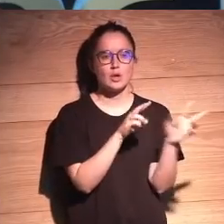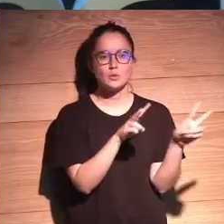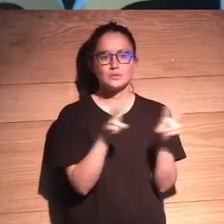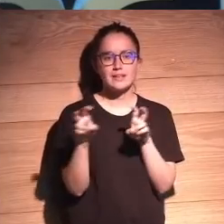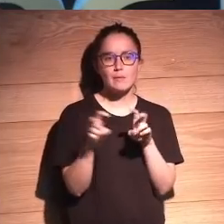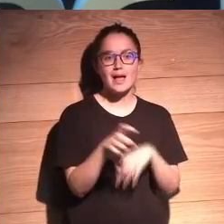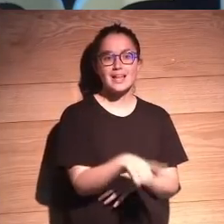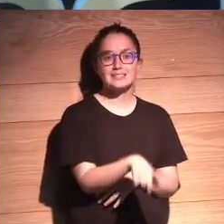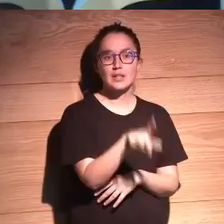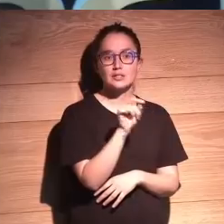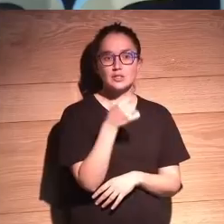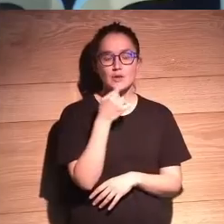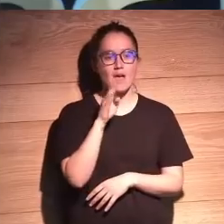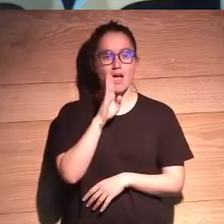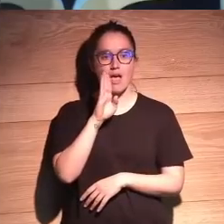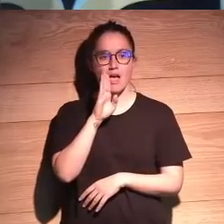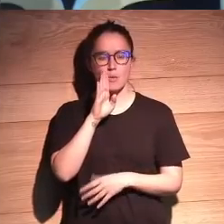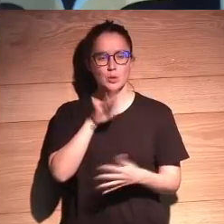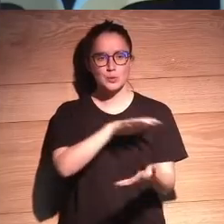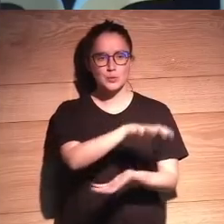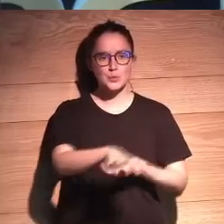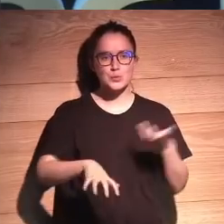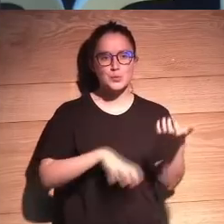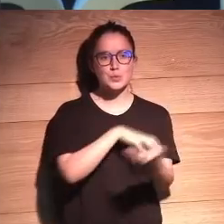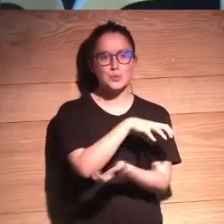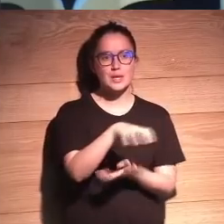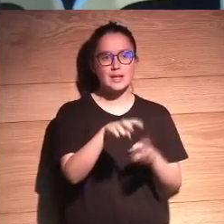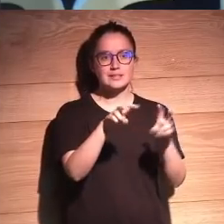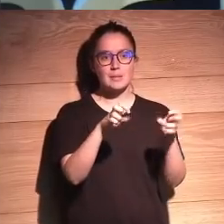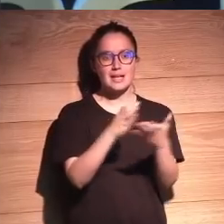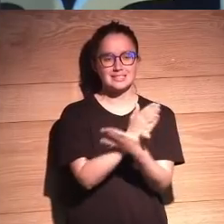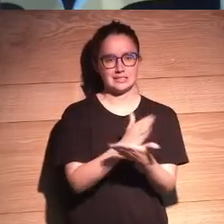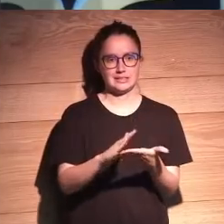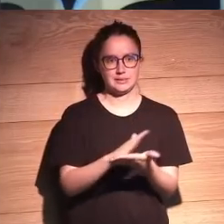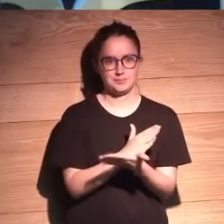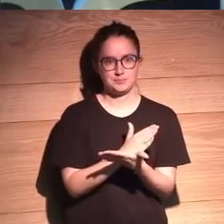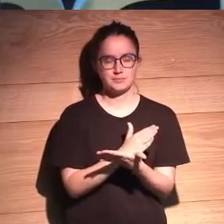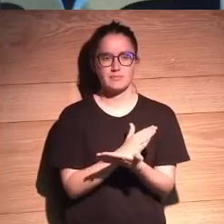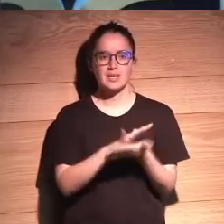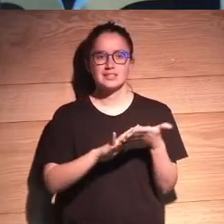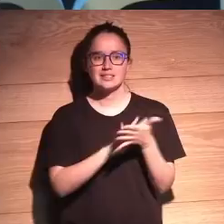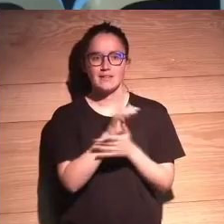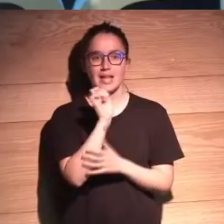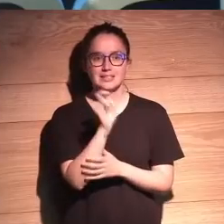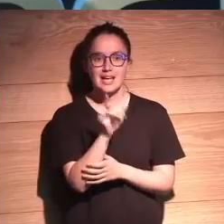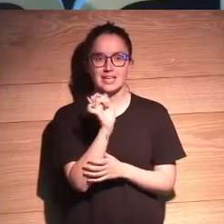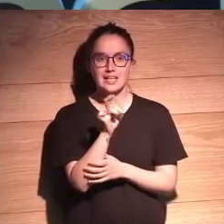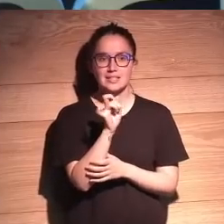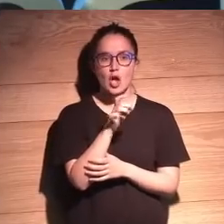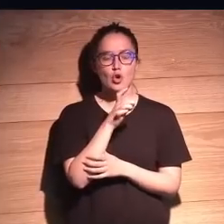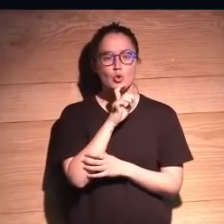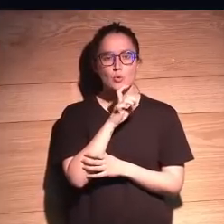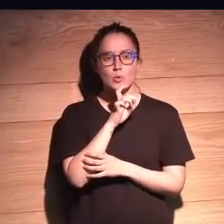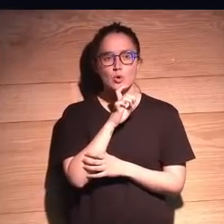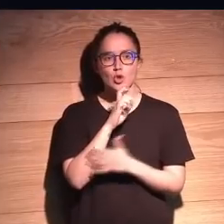con las decisiones y lo que comentabas antes es muy polémico, que es el tema de los sesgos. Se habla mucho de cómo